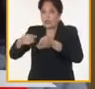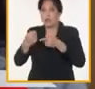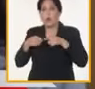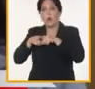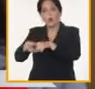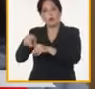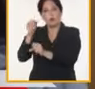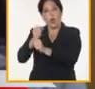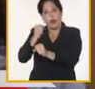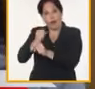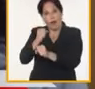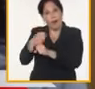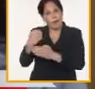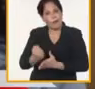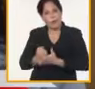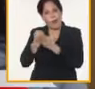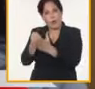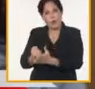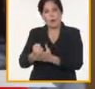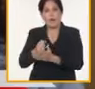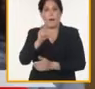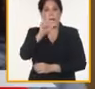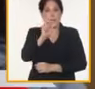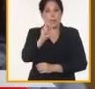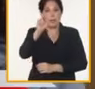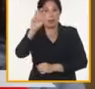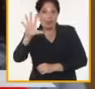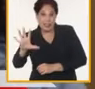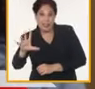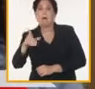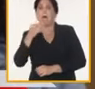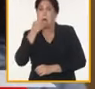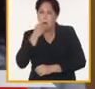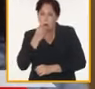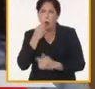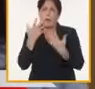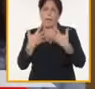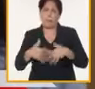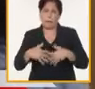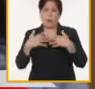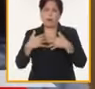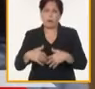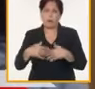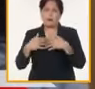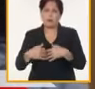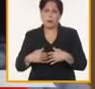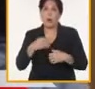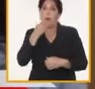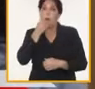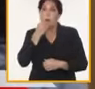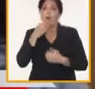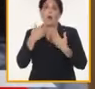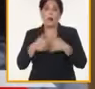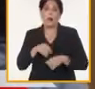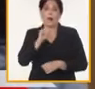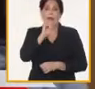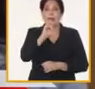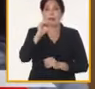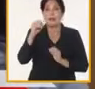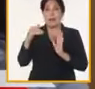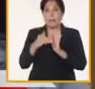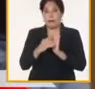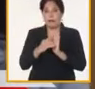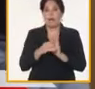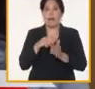acompañamiento de todas las partes, en el 2025, nosotros podríamos estar produciendo, podríamos estar sembrando alrededor de 60 mil